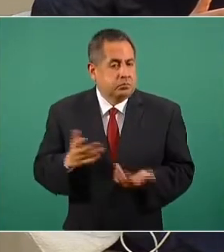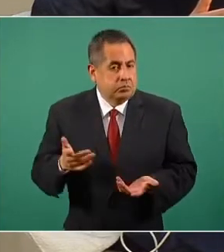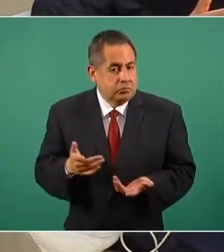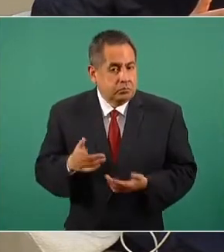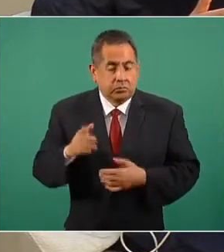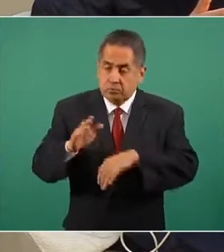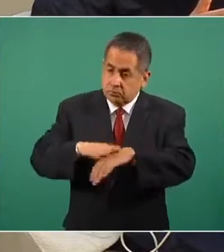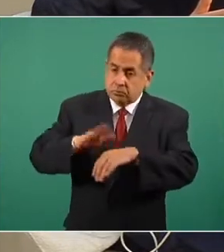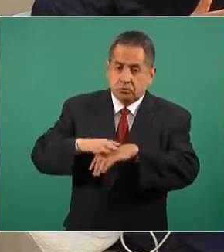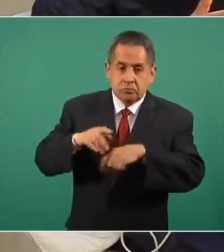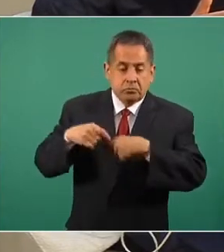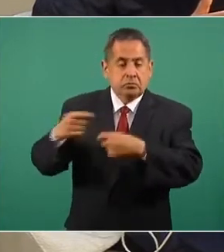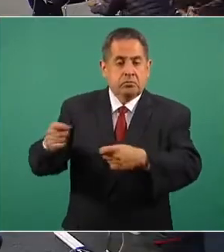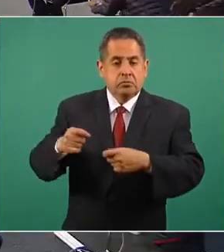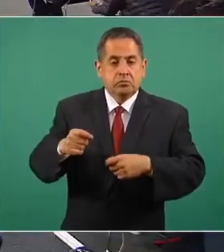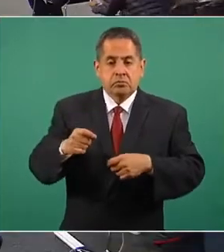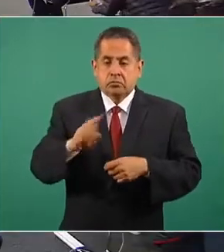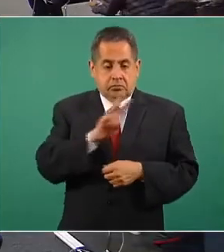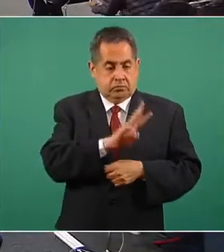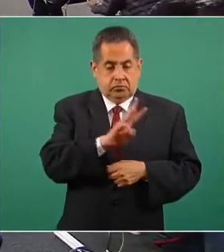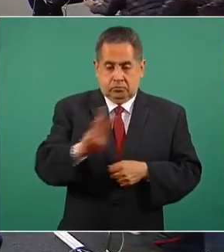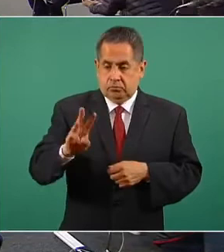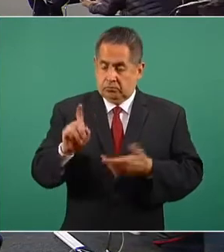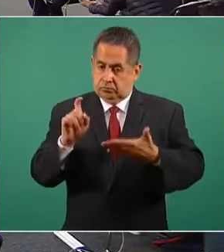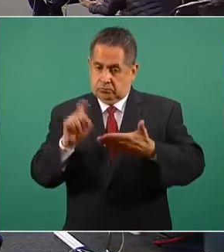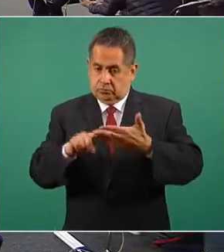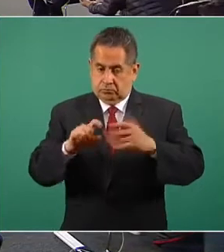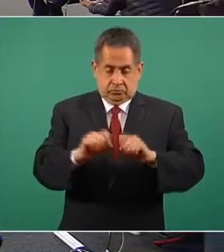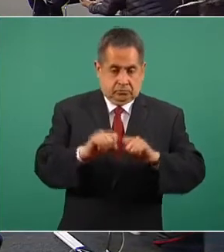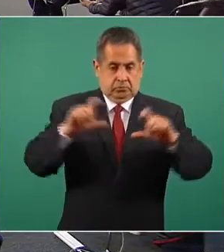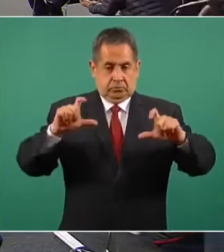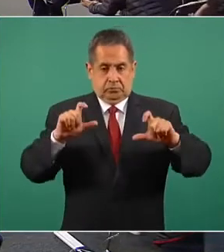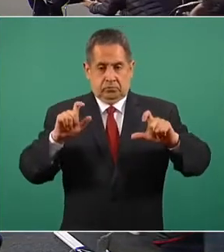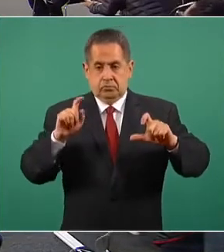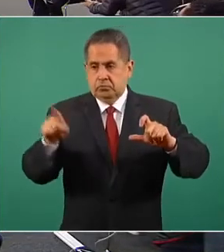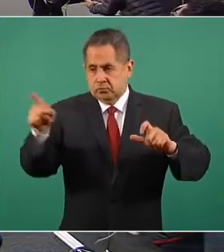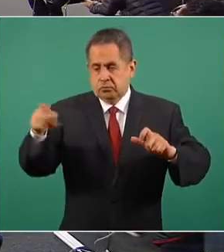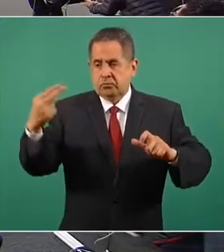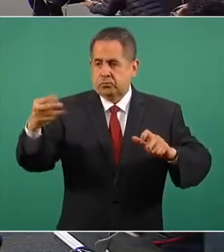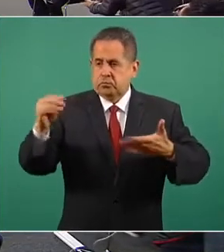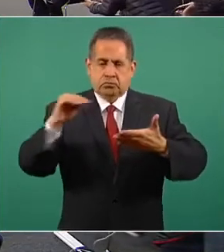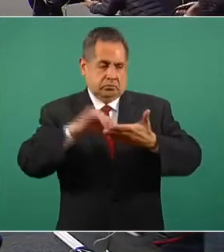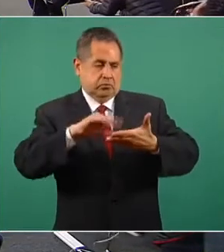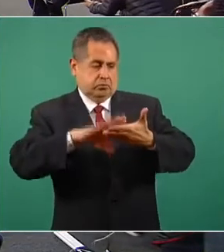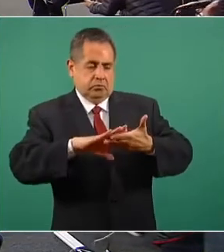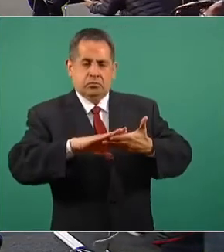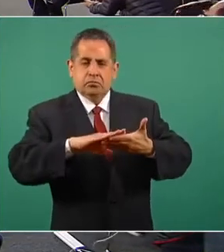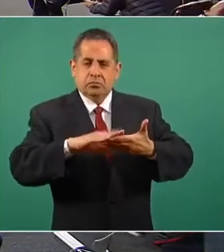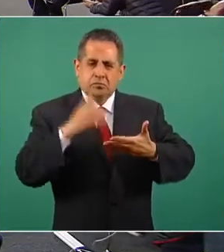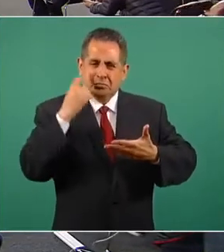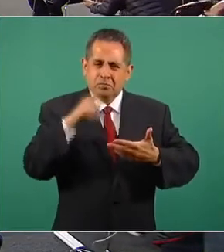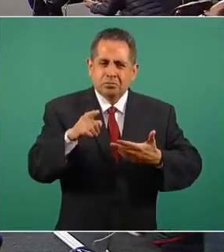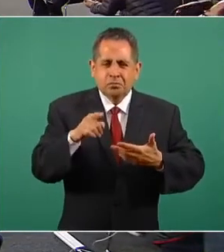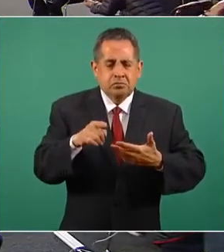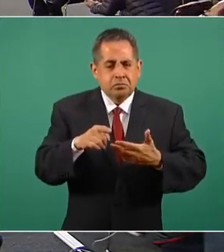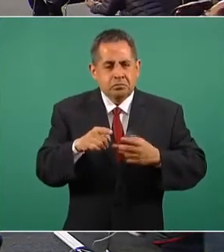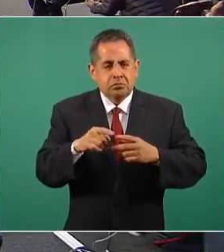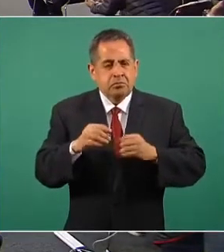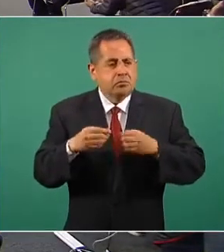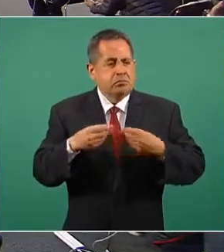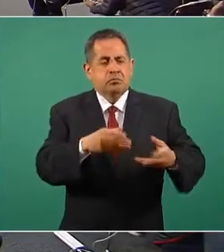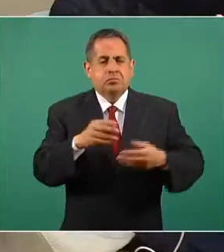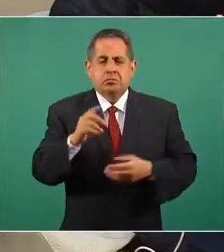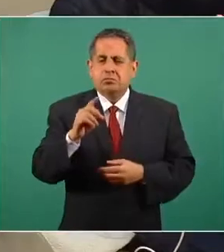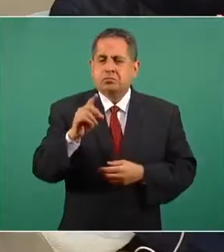están incluso dando un link para que puedan hacer el registro, empiecen a dar sus datos